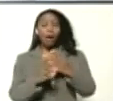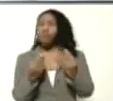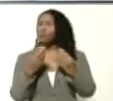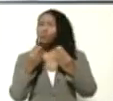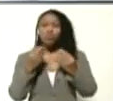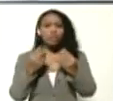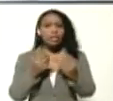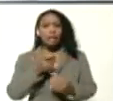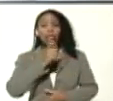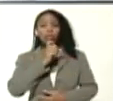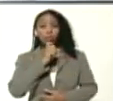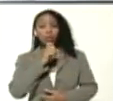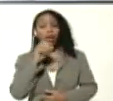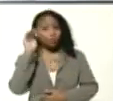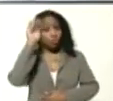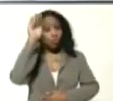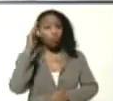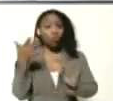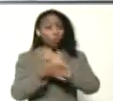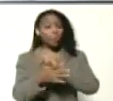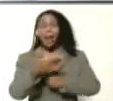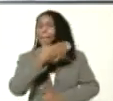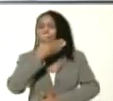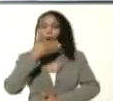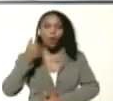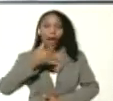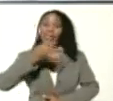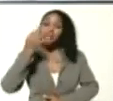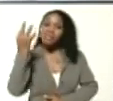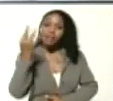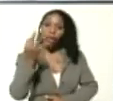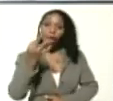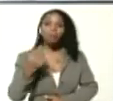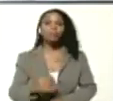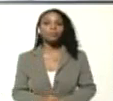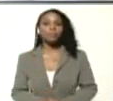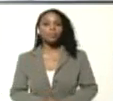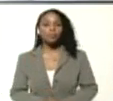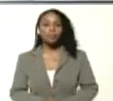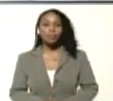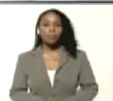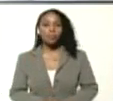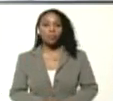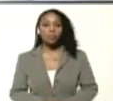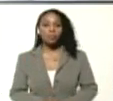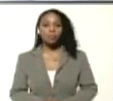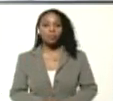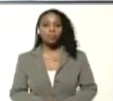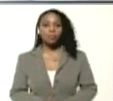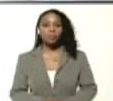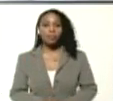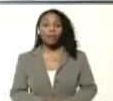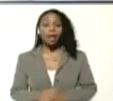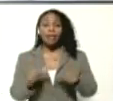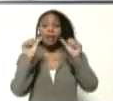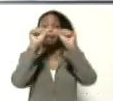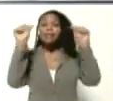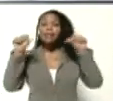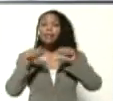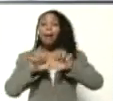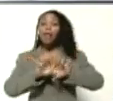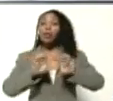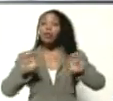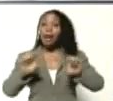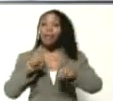retos. Muchos retos de la mejoría real del sistema educativo